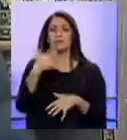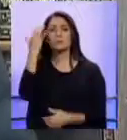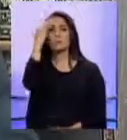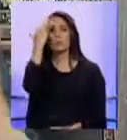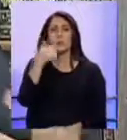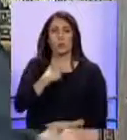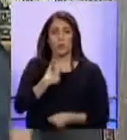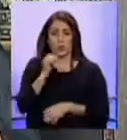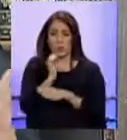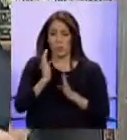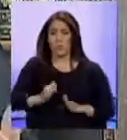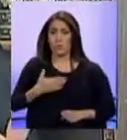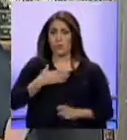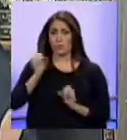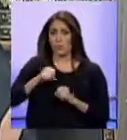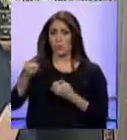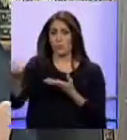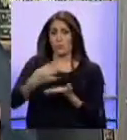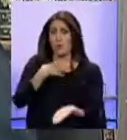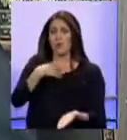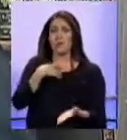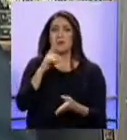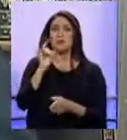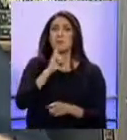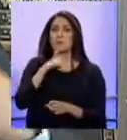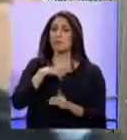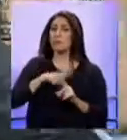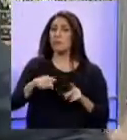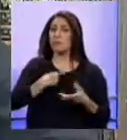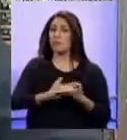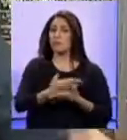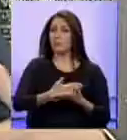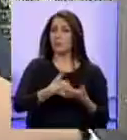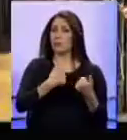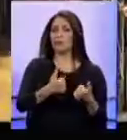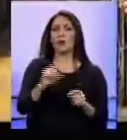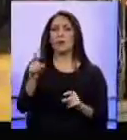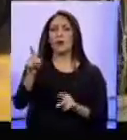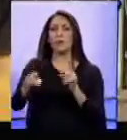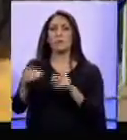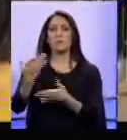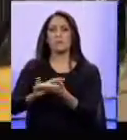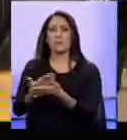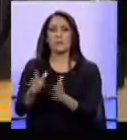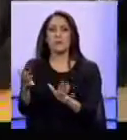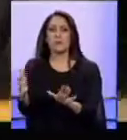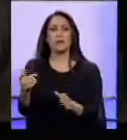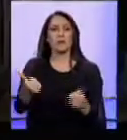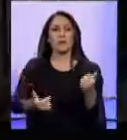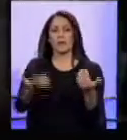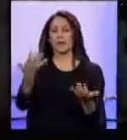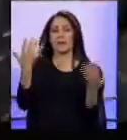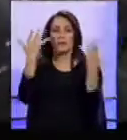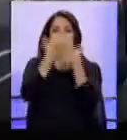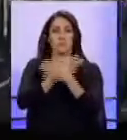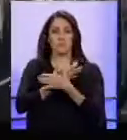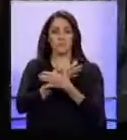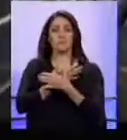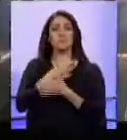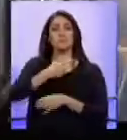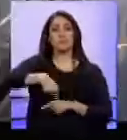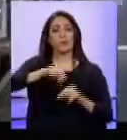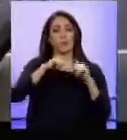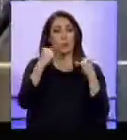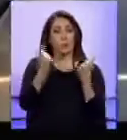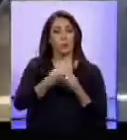ecuatorianos frente a la situación difícil que enfrentan en Estados Unidos han acudido a los consulados. Por otra parte, también mencionó que como bloque latinoamericano